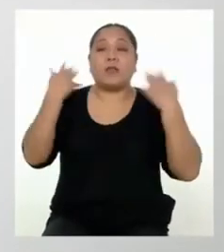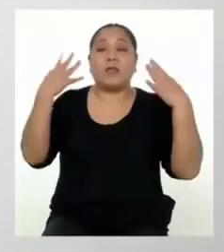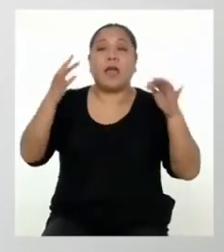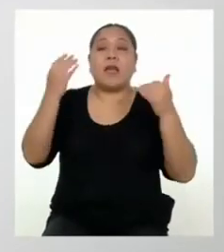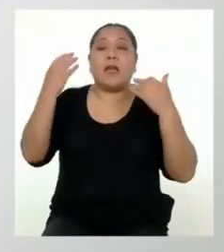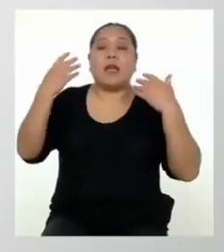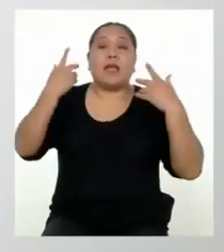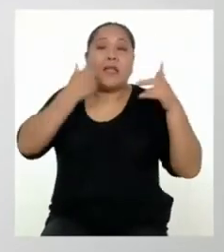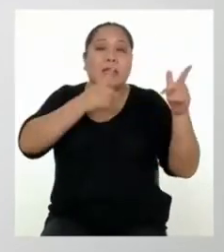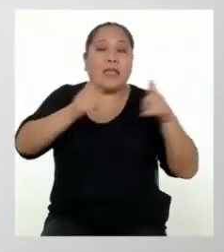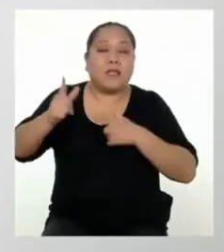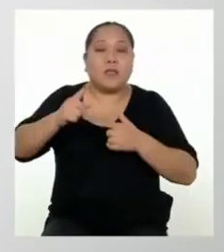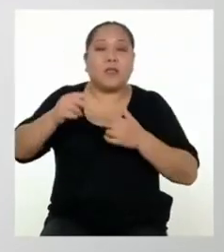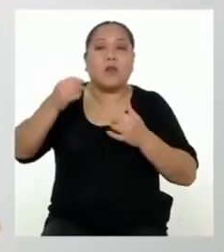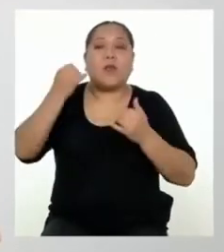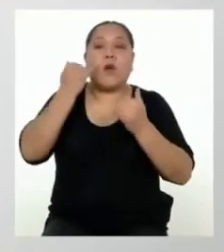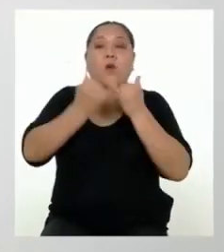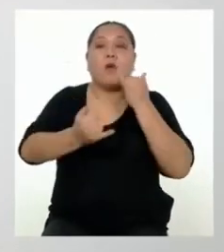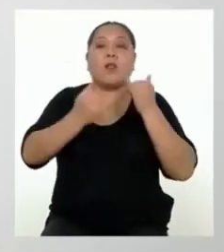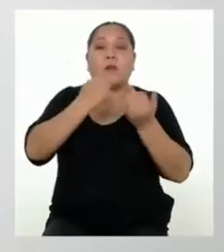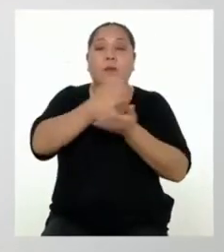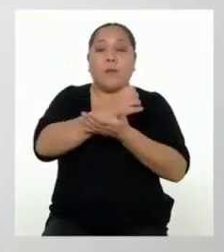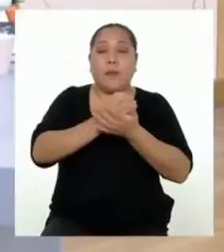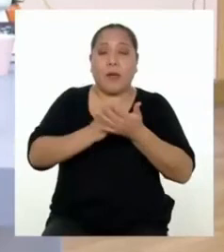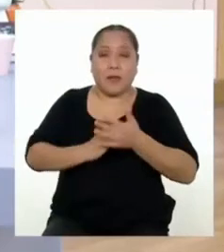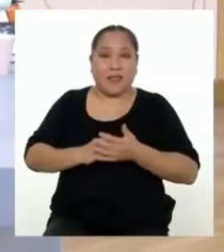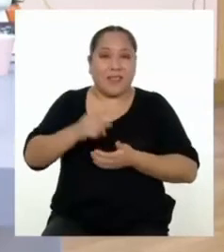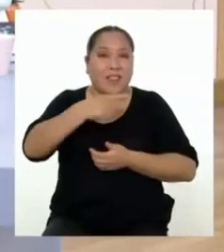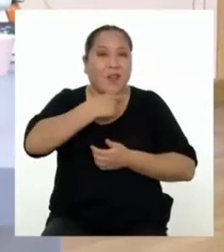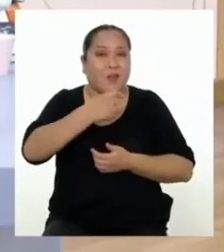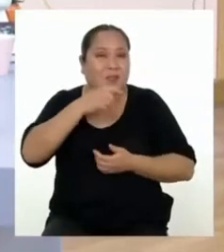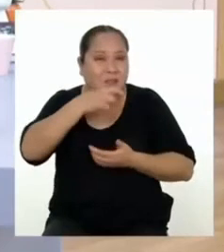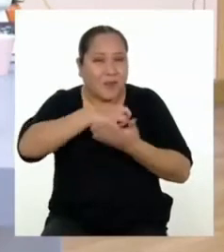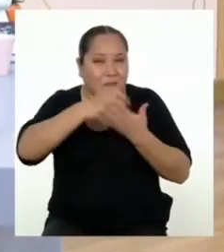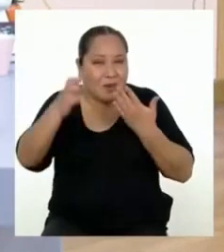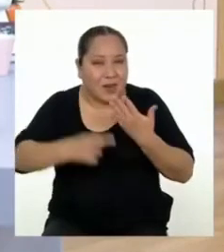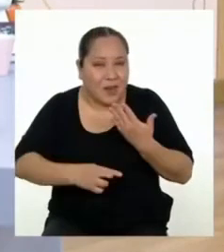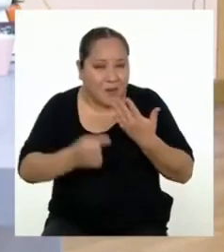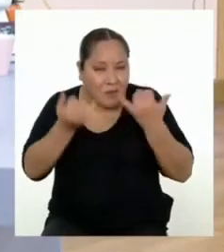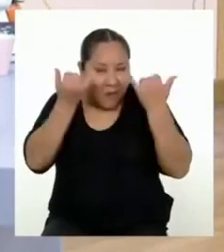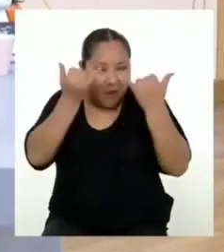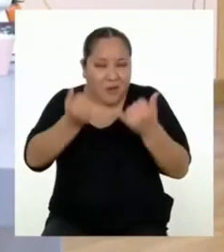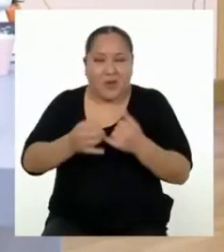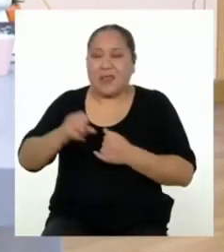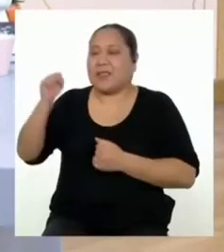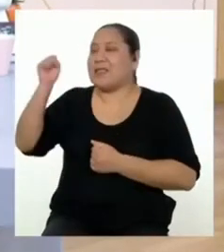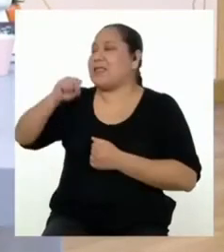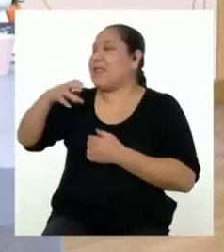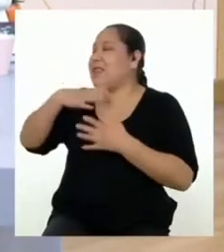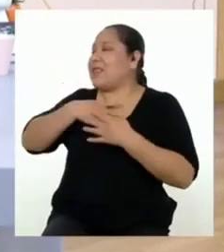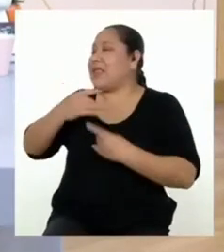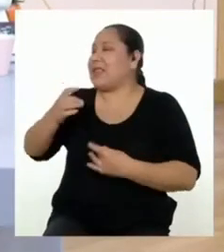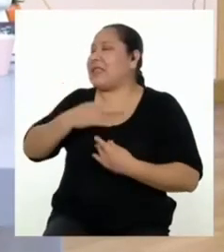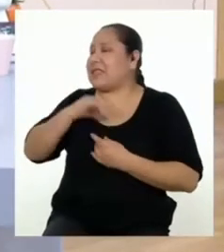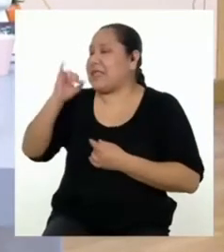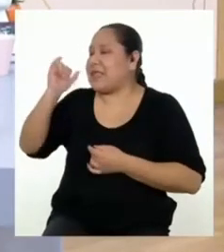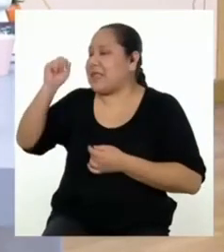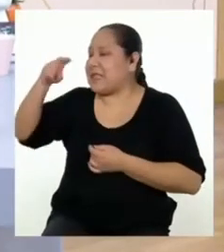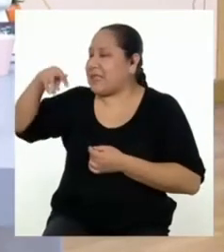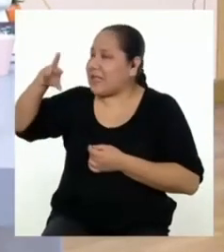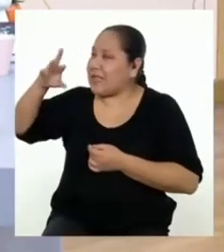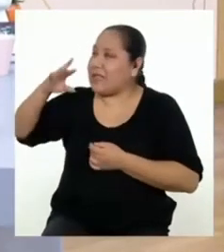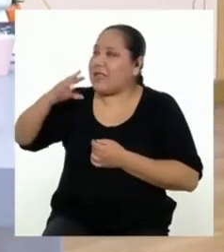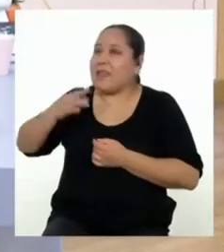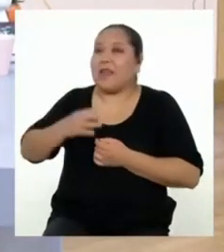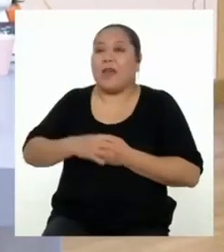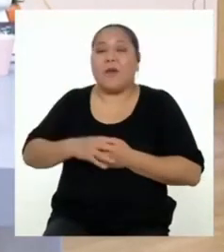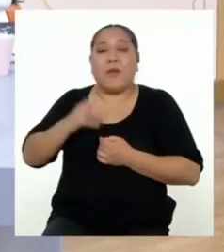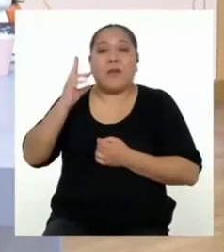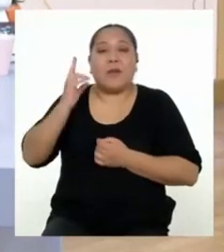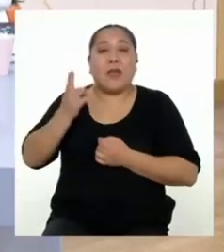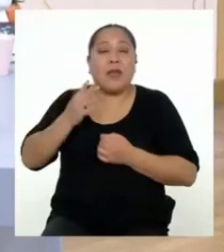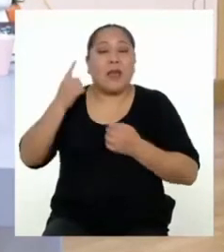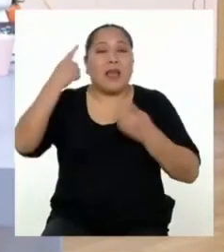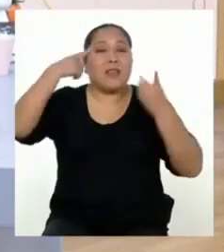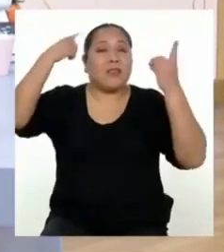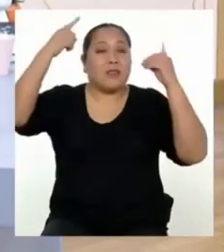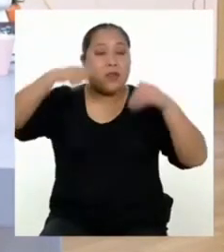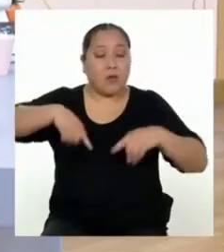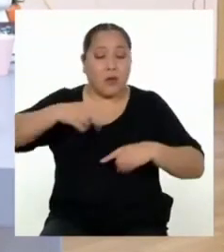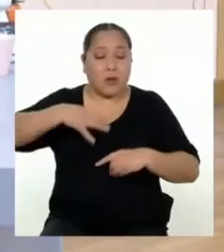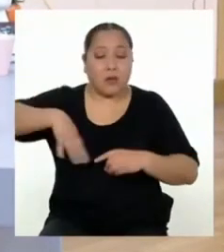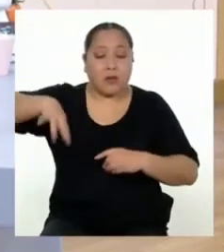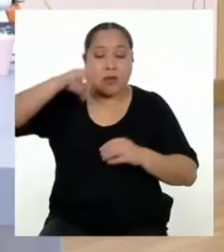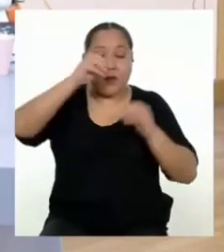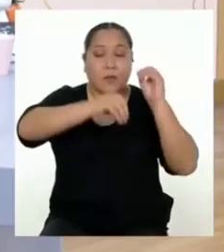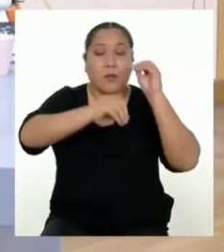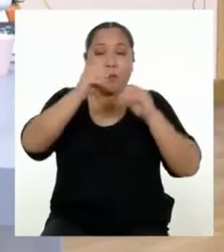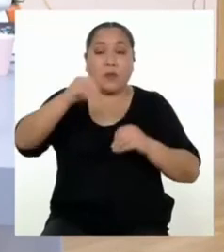versión final. ¿Qué te pareció el programa de hoy, Yanira? Esto ha sido muy interesante, profesora. Estoy segura de que estos acuerdos que